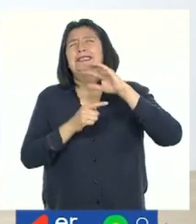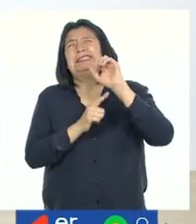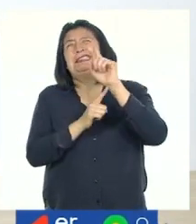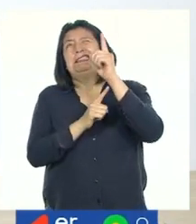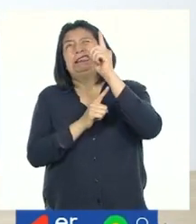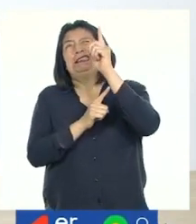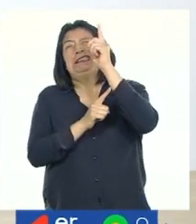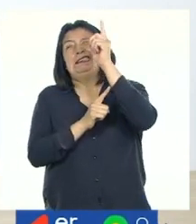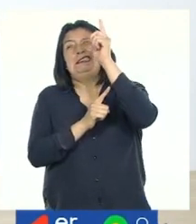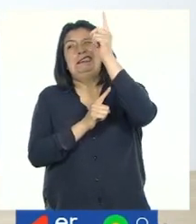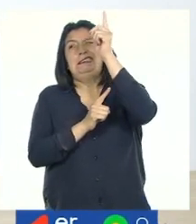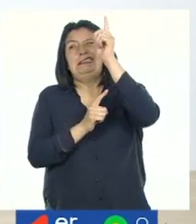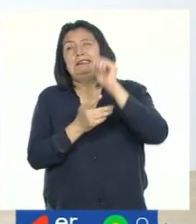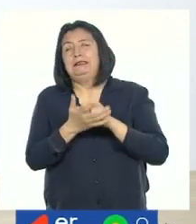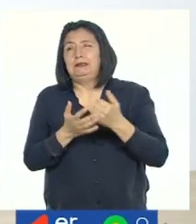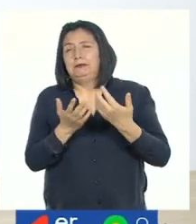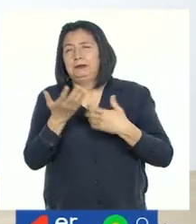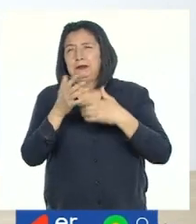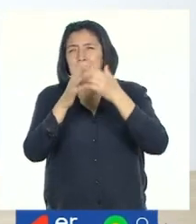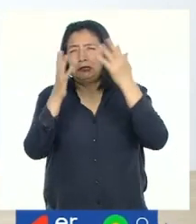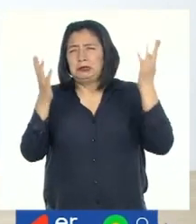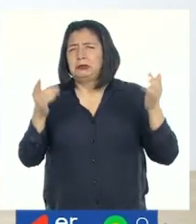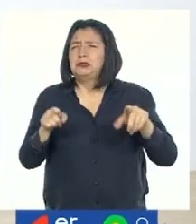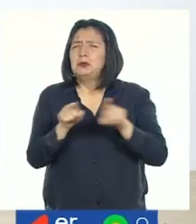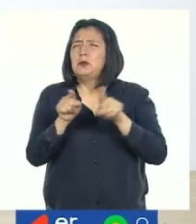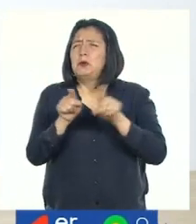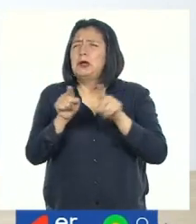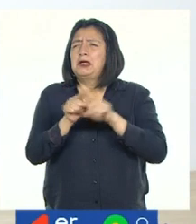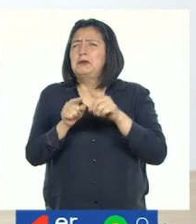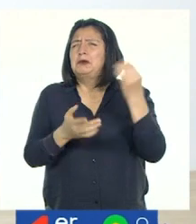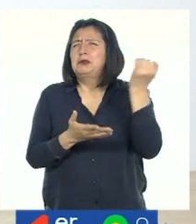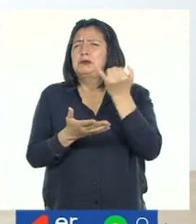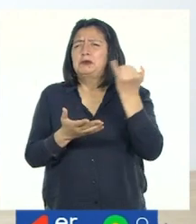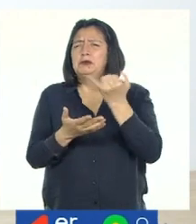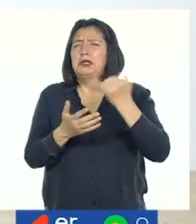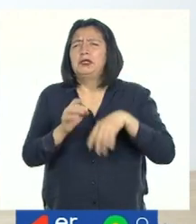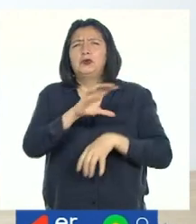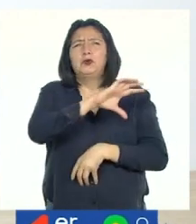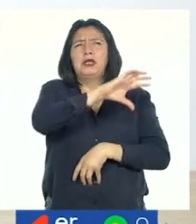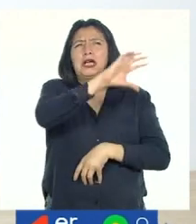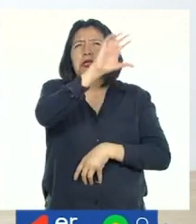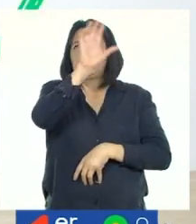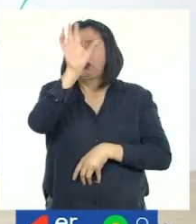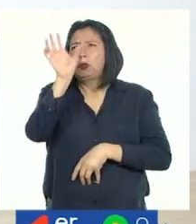mis brazos gigante, como si estuviéramos dibujando un arcoíxido.